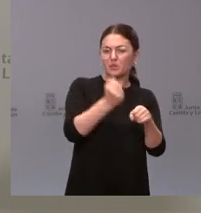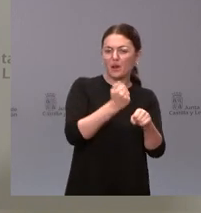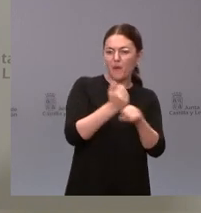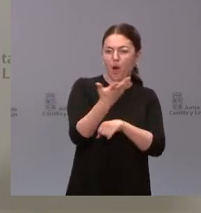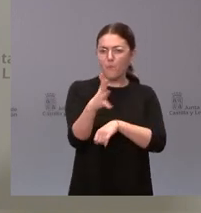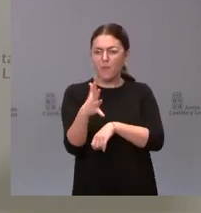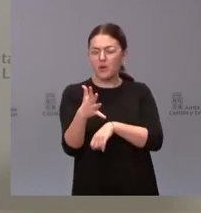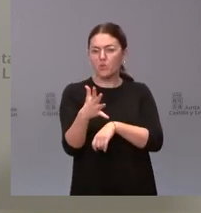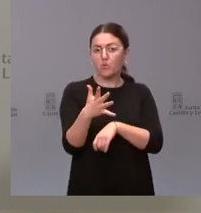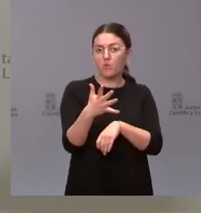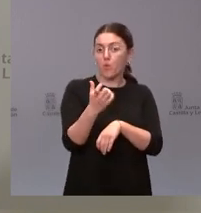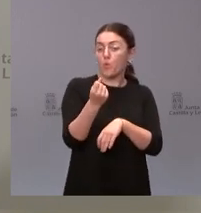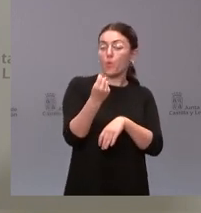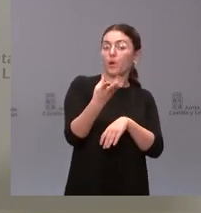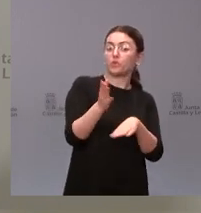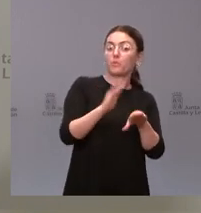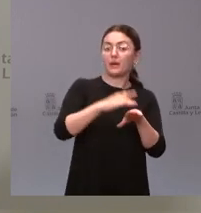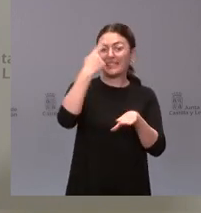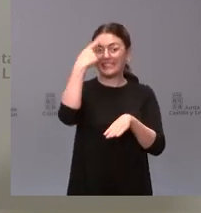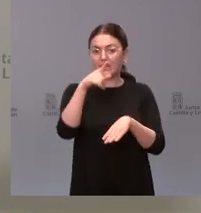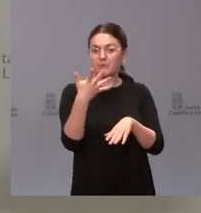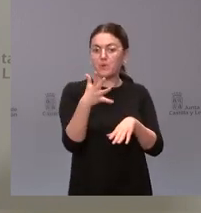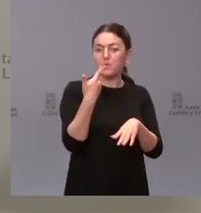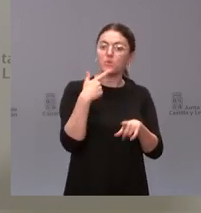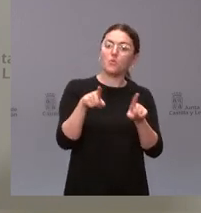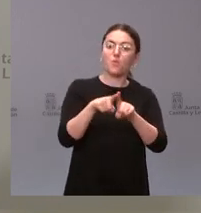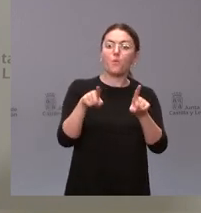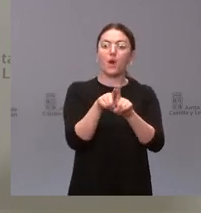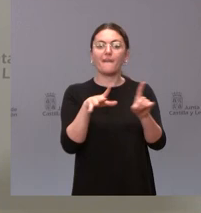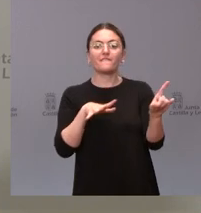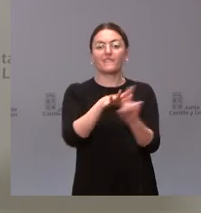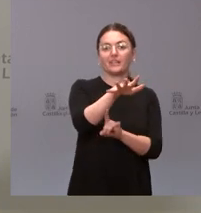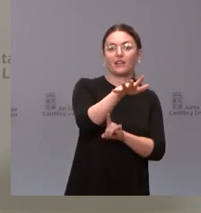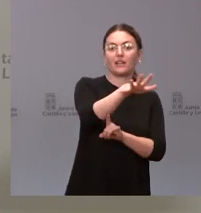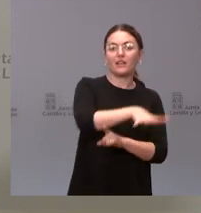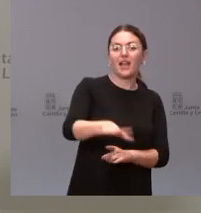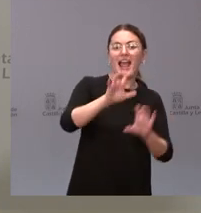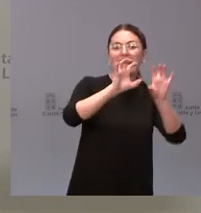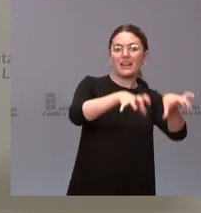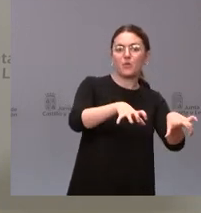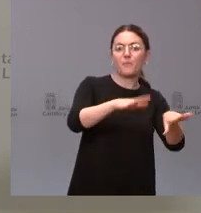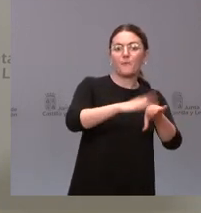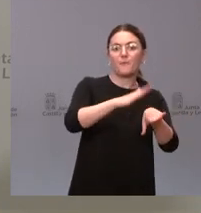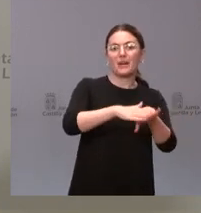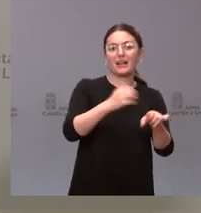por ubicar un poco qué repercusión podría tener en la ciudad de León a nivel de empleo